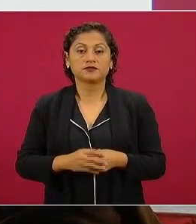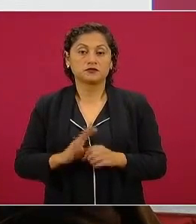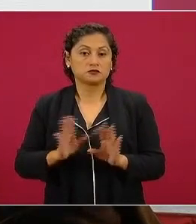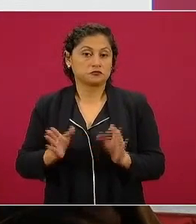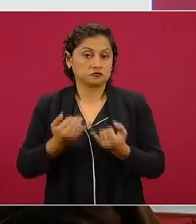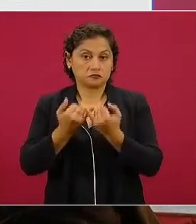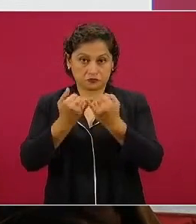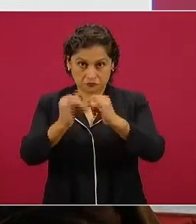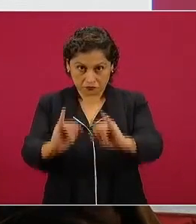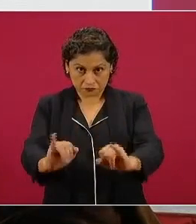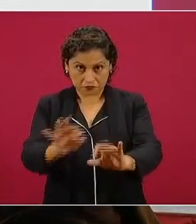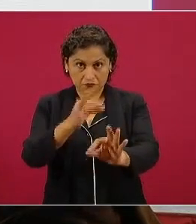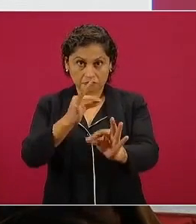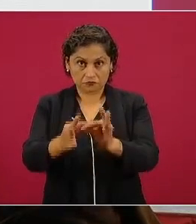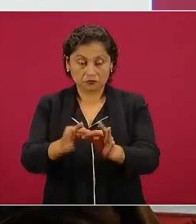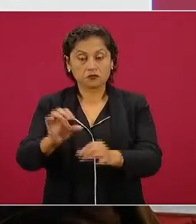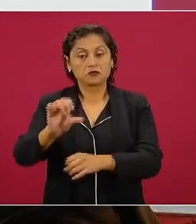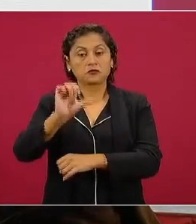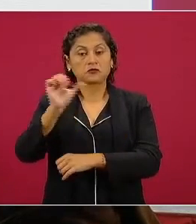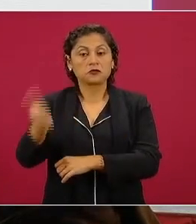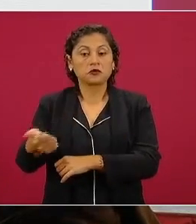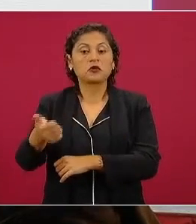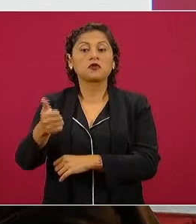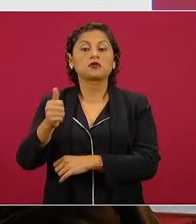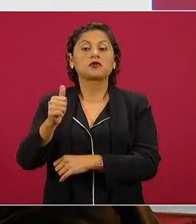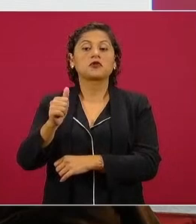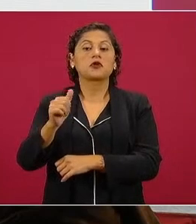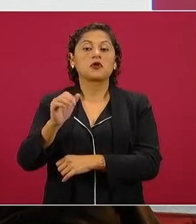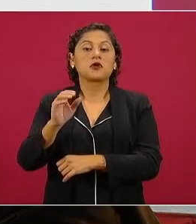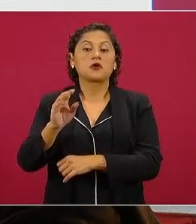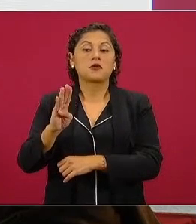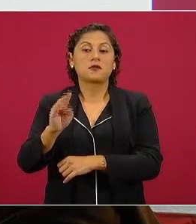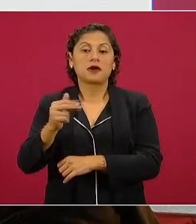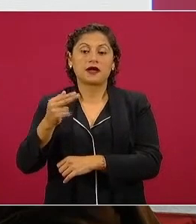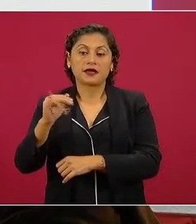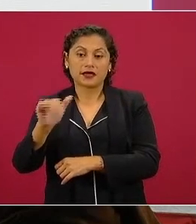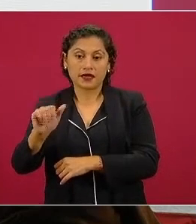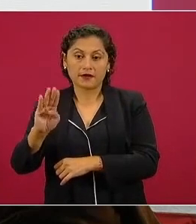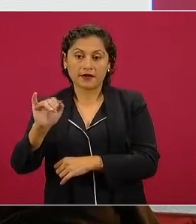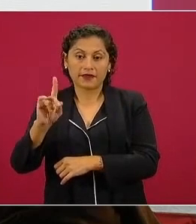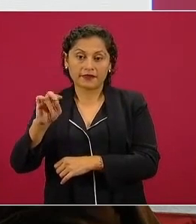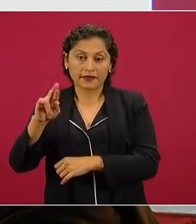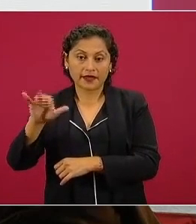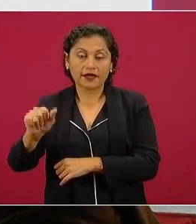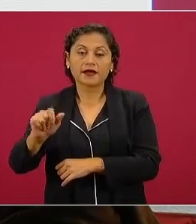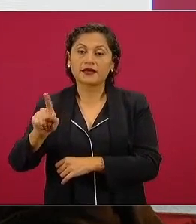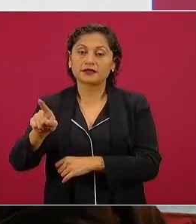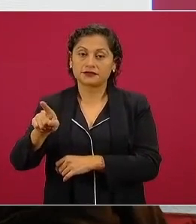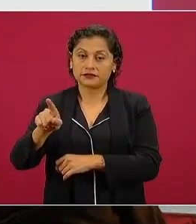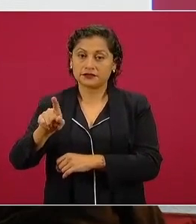estuvimos en Bahía de Banderas inaugurando en Vallarta no en Acapulco sí